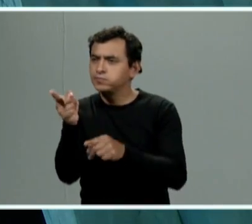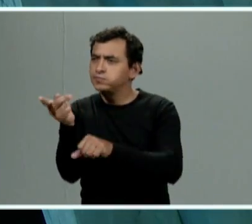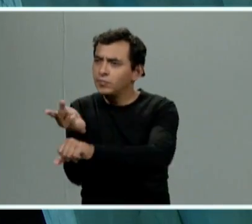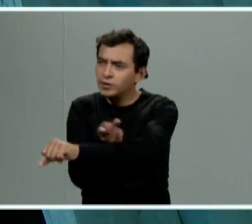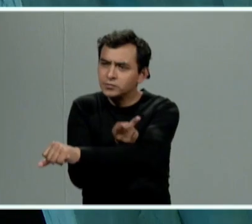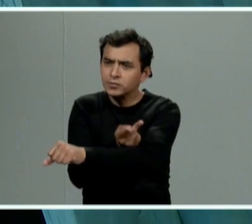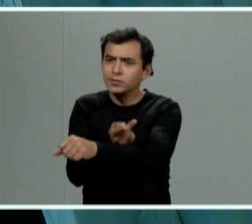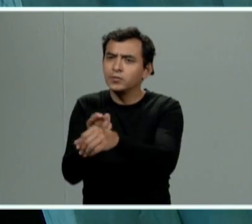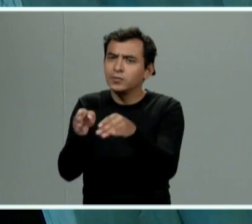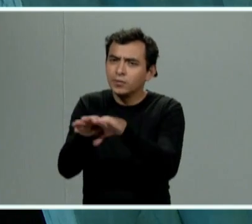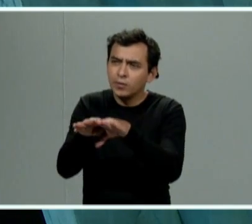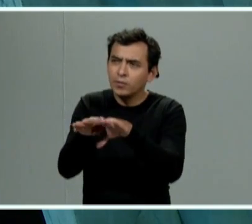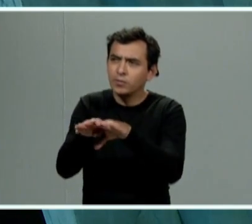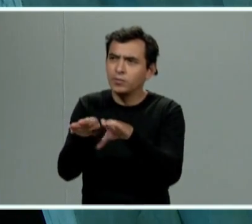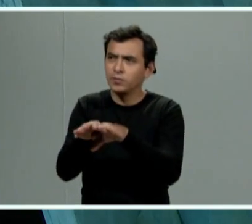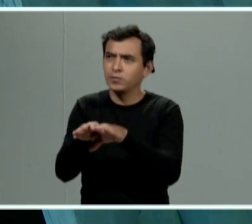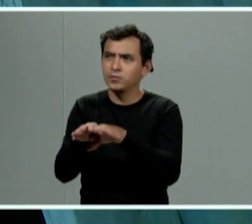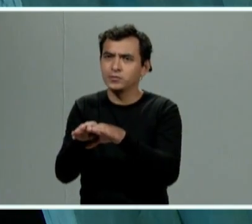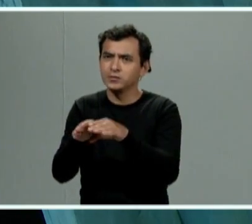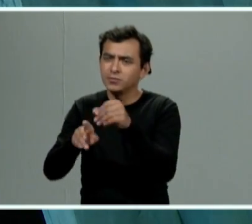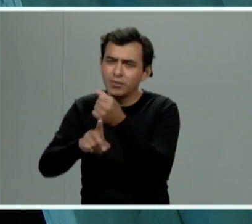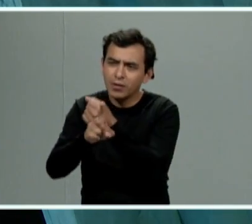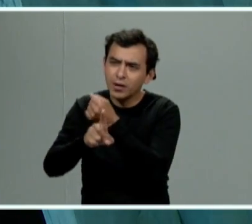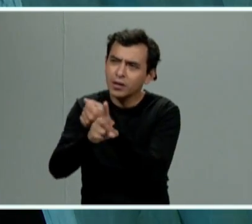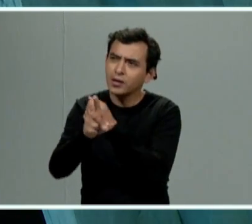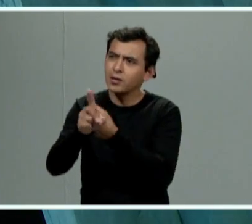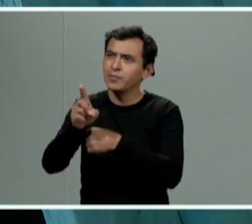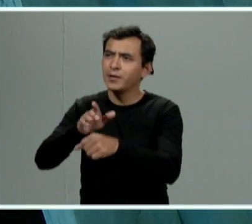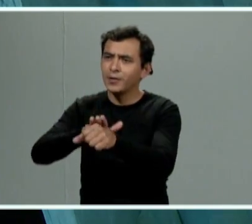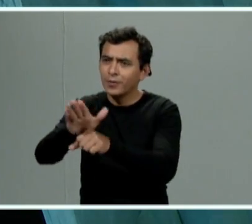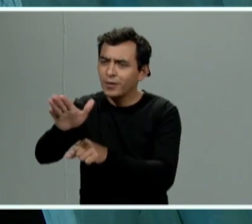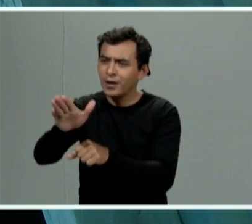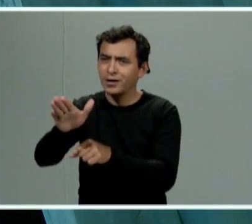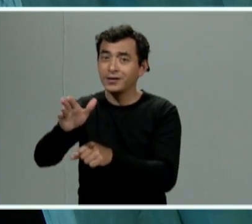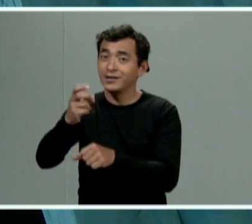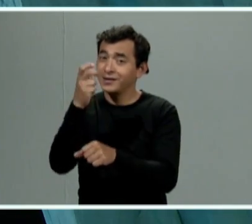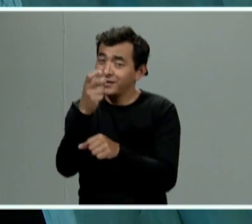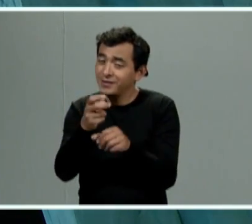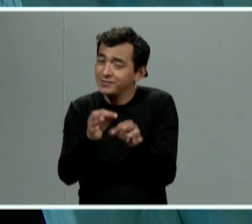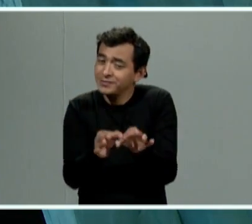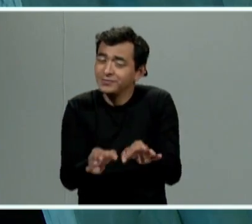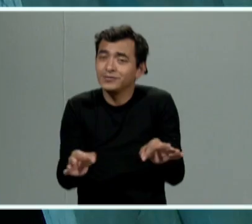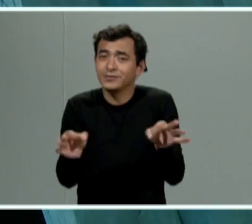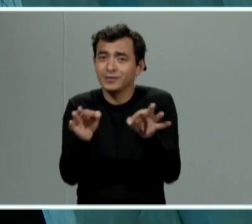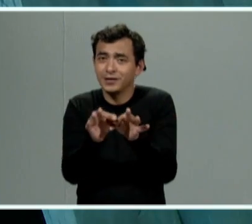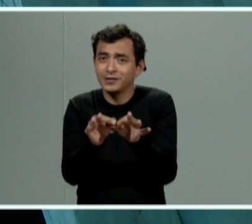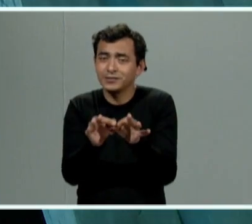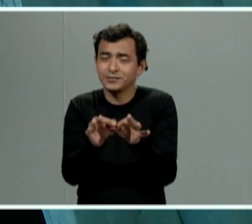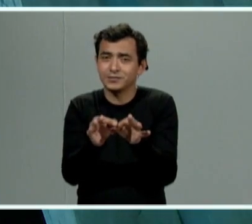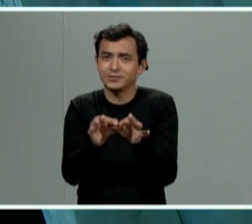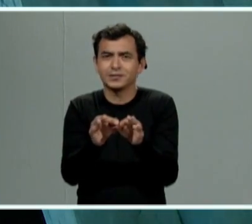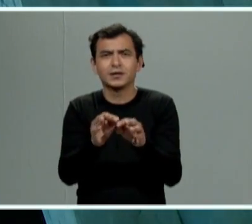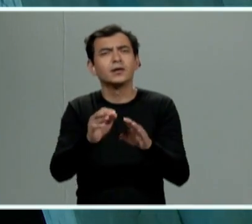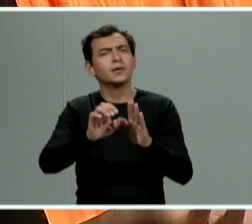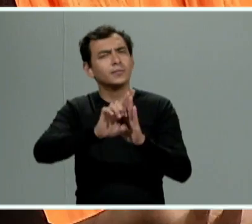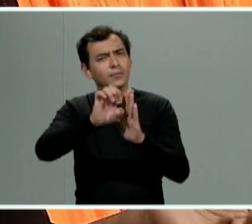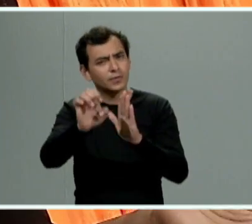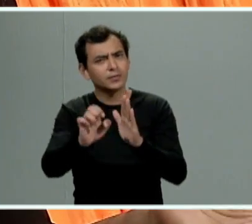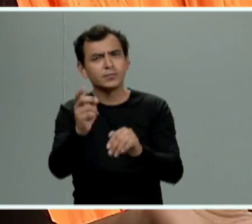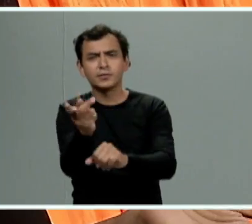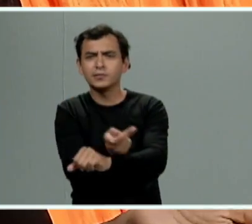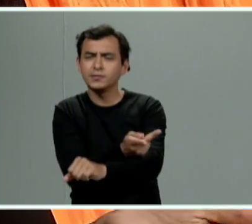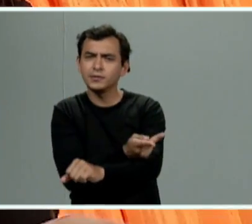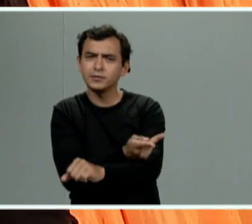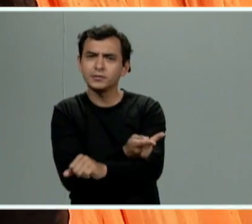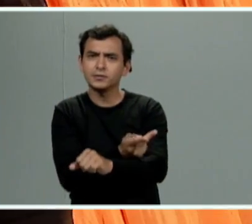ella y establecer esas circunstancias que son de suma importancia para poder solicitar una vinculación que pasa por ejemplo fiscal cuando